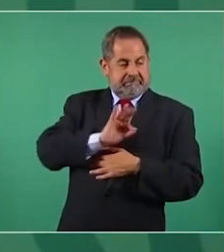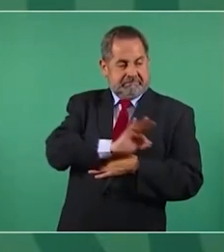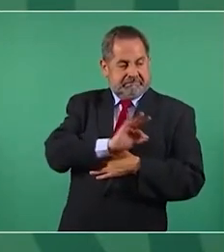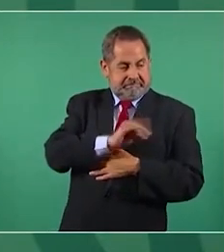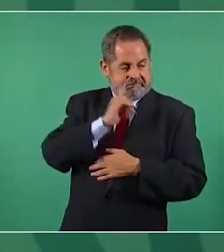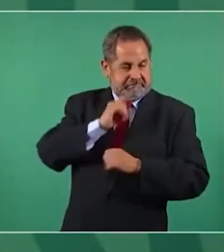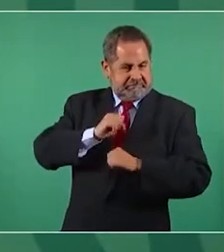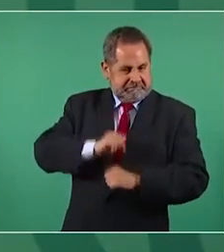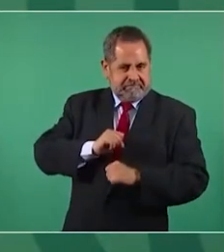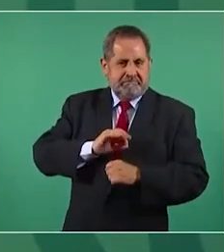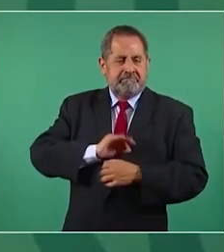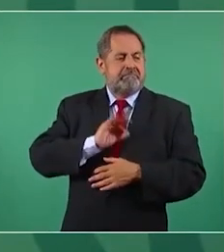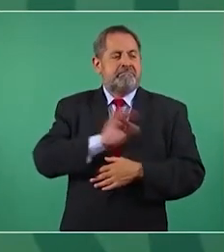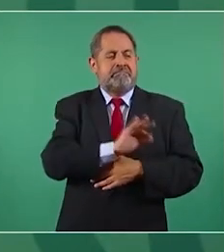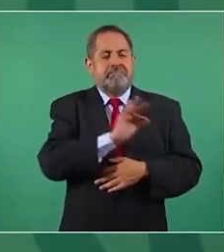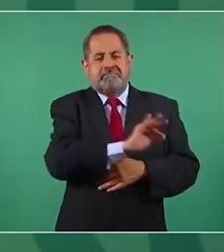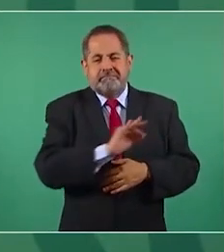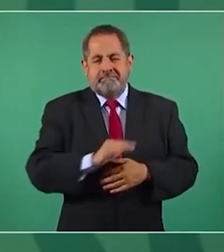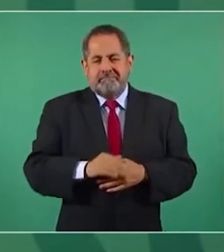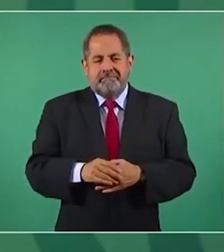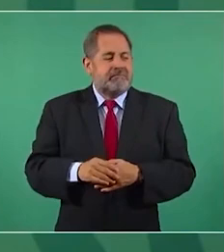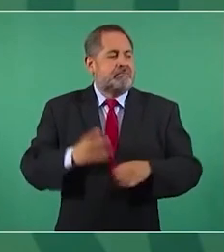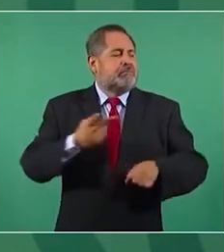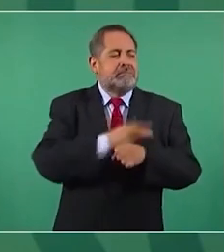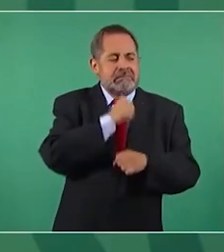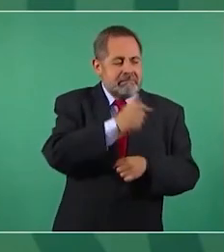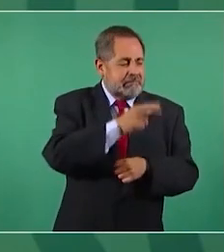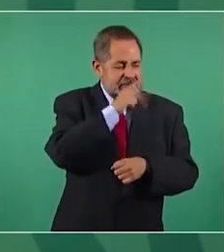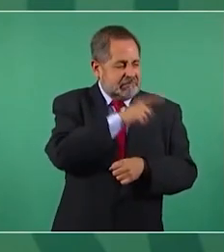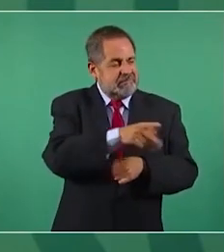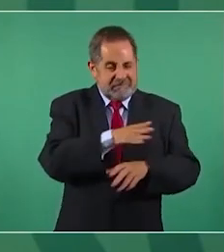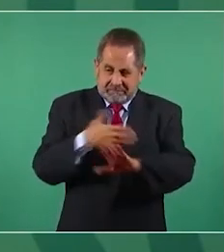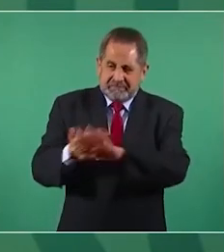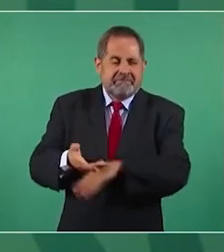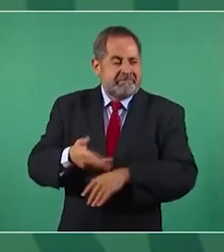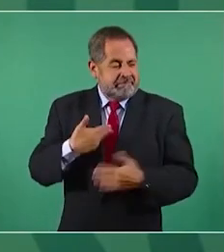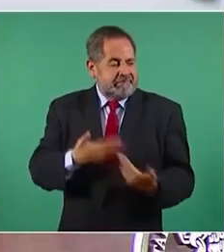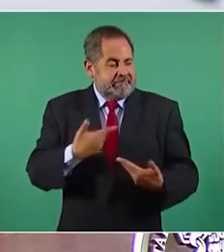pues ellos también le pueden estar diciendo no va a pasar nada no te preocupes